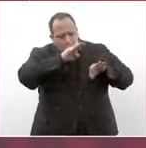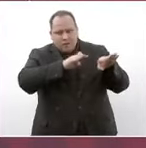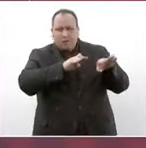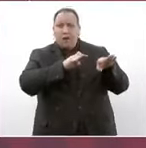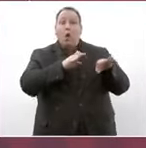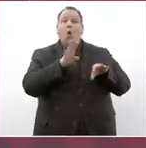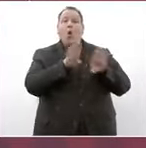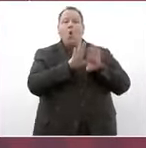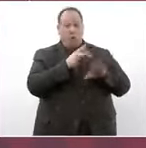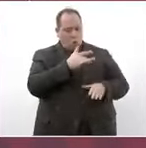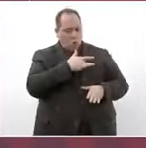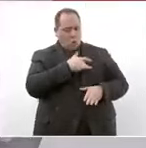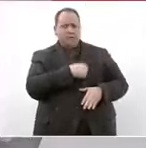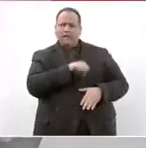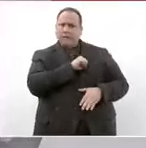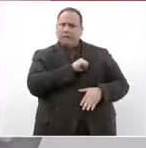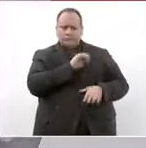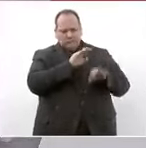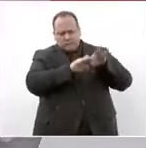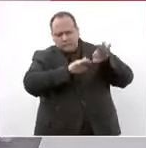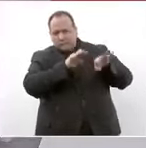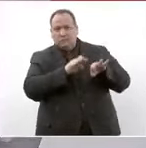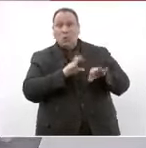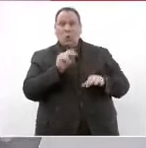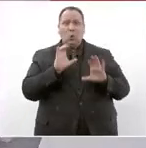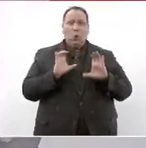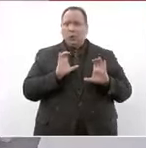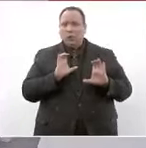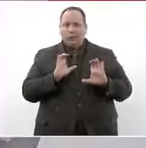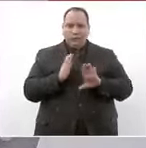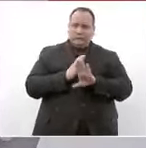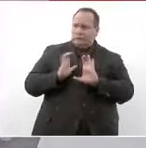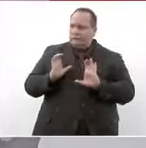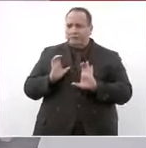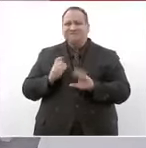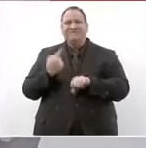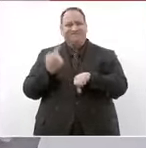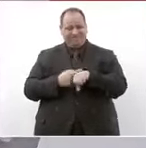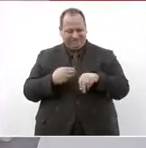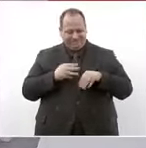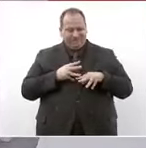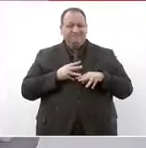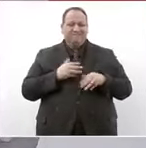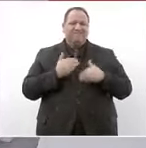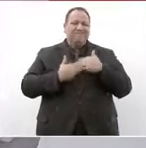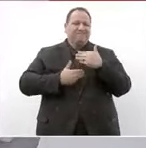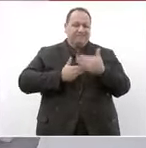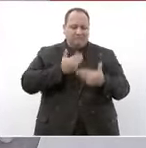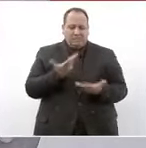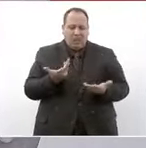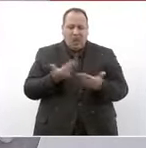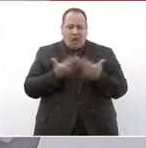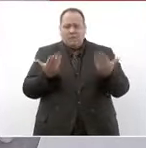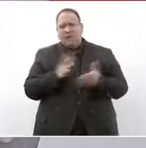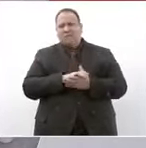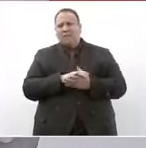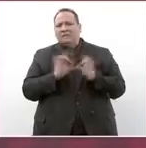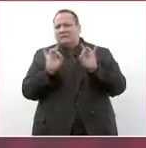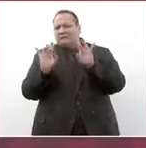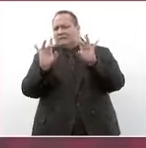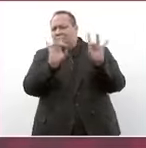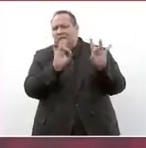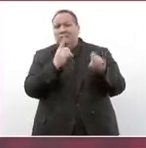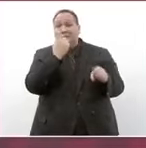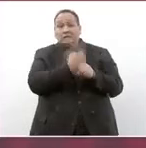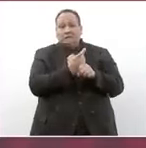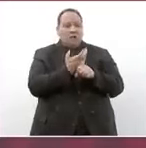es la salud del corazón que es el no cuidarlo, el no prevenir estas enfermedades llevan a ser hoy en día de las